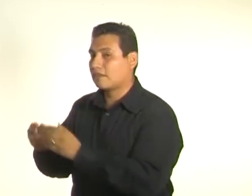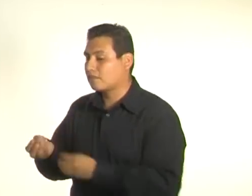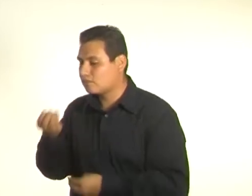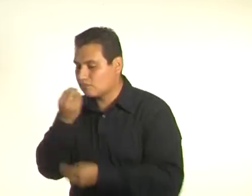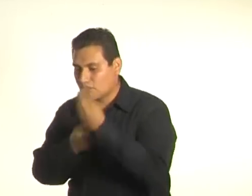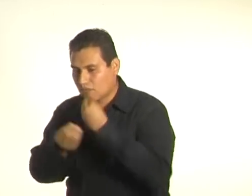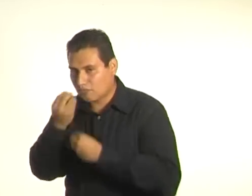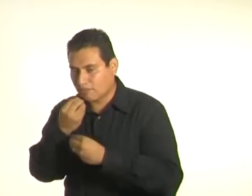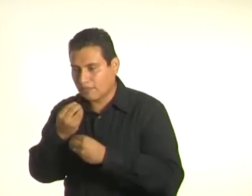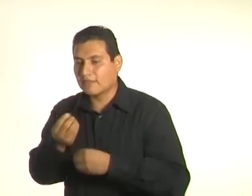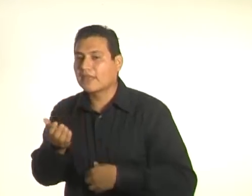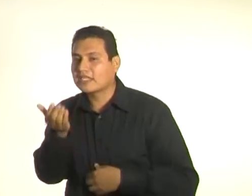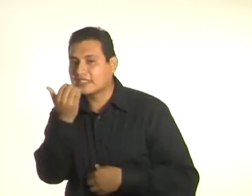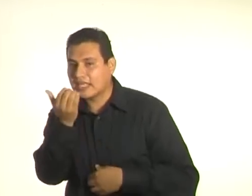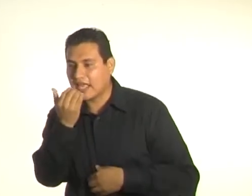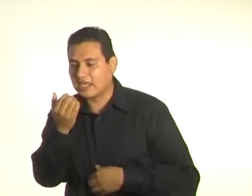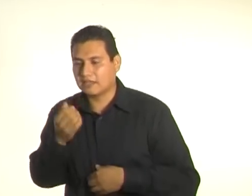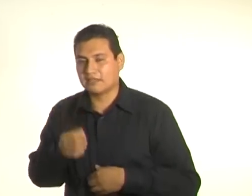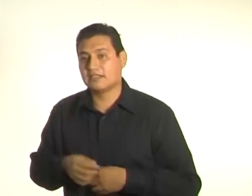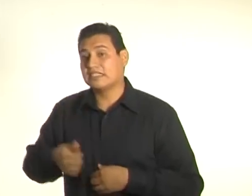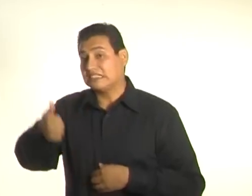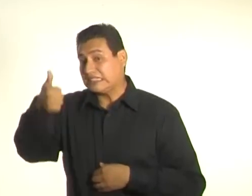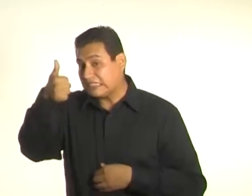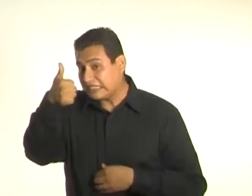fácil ser el gato de seis personas?